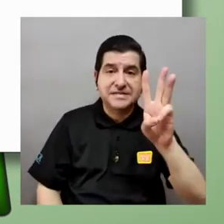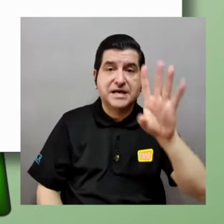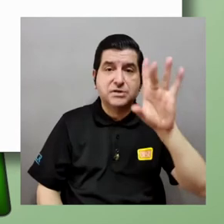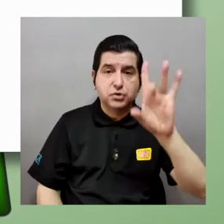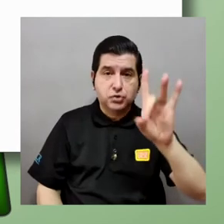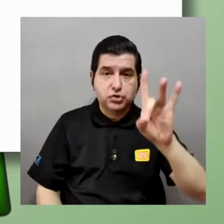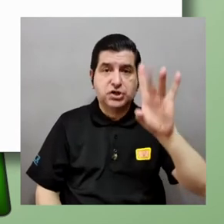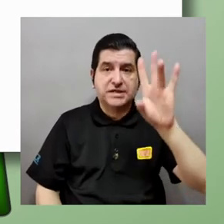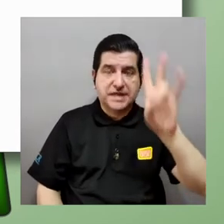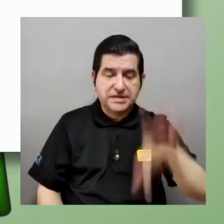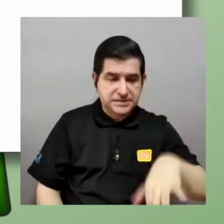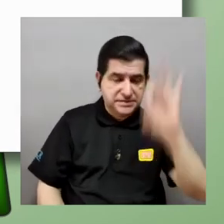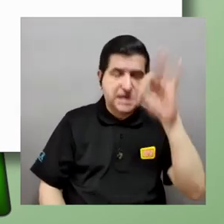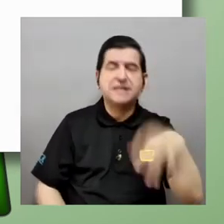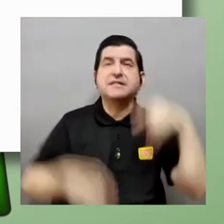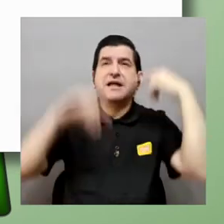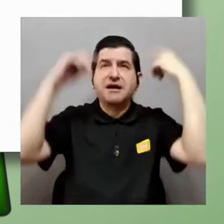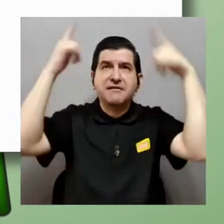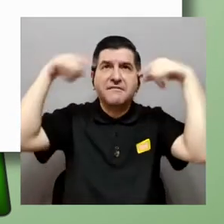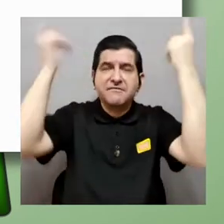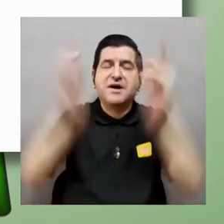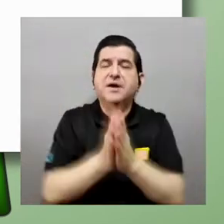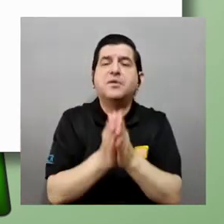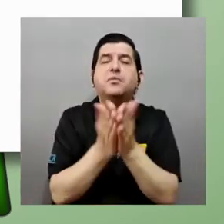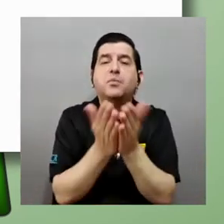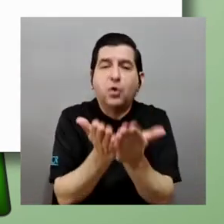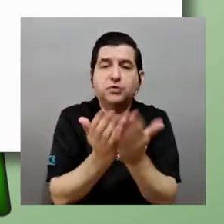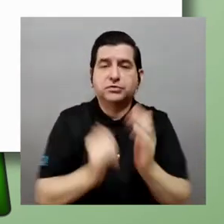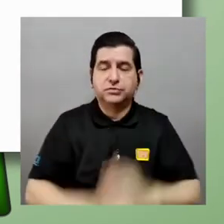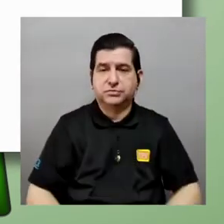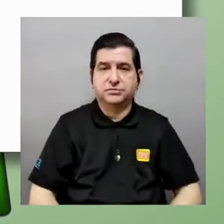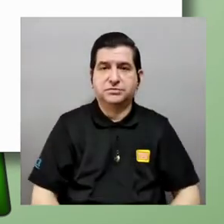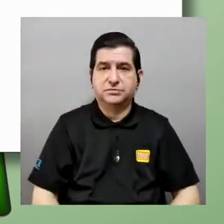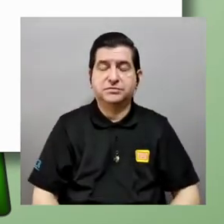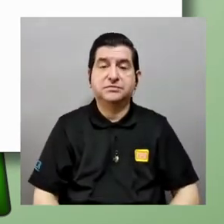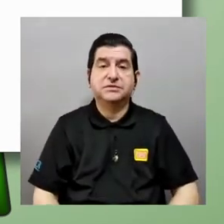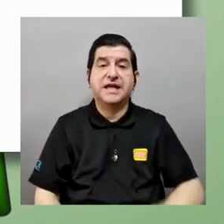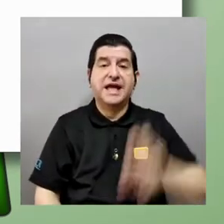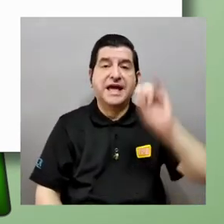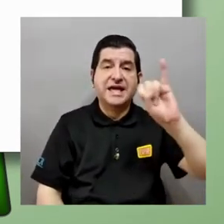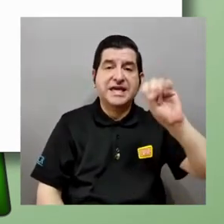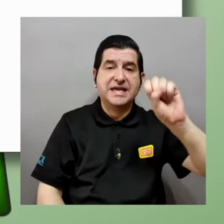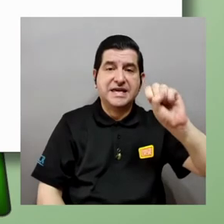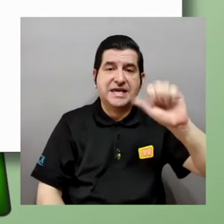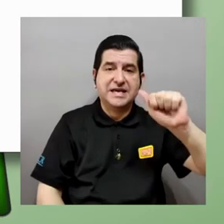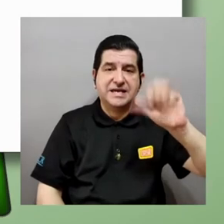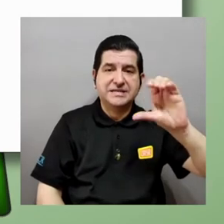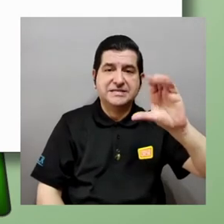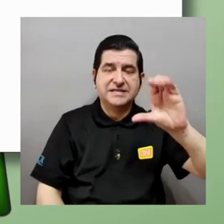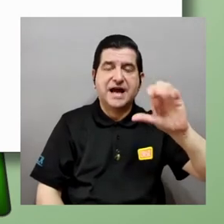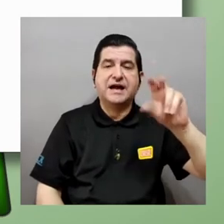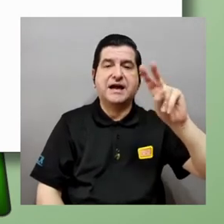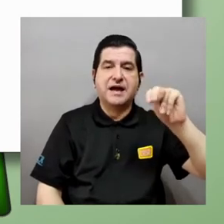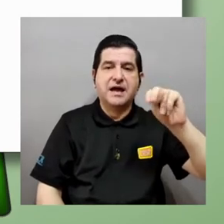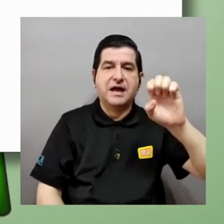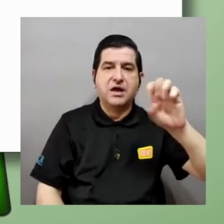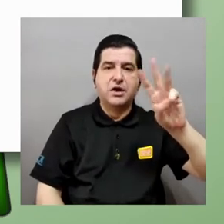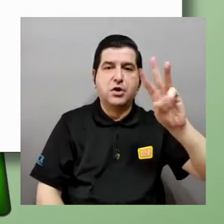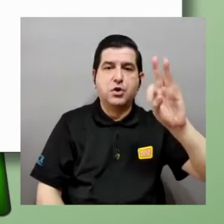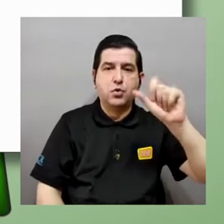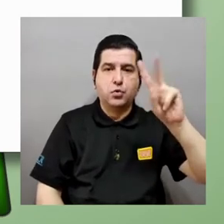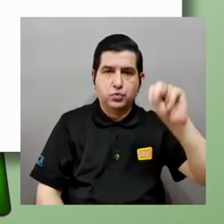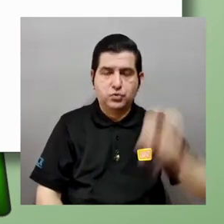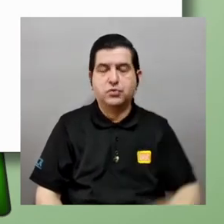1687 en este famoso libro de Isaac Newton ¿Verdad? decir Isaac Newton